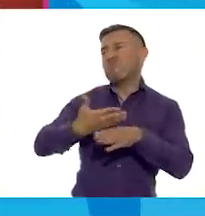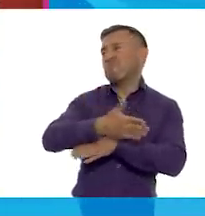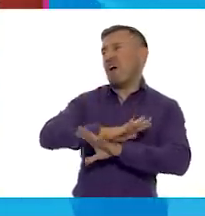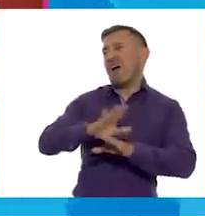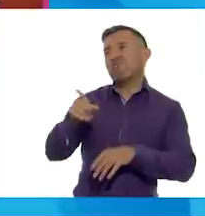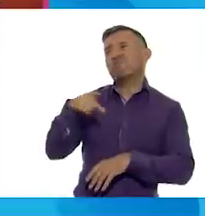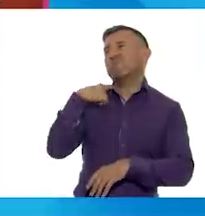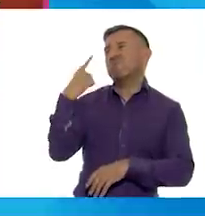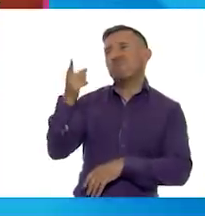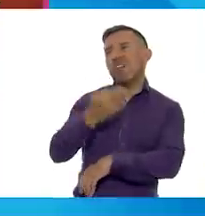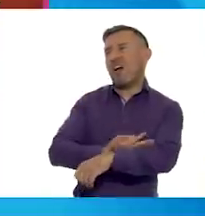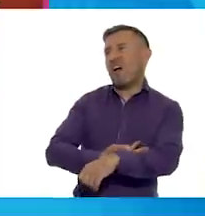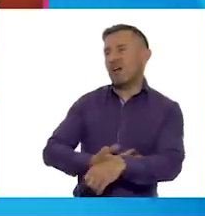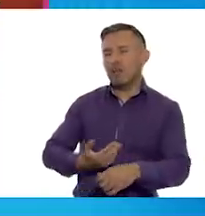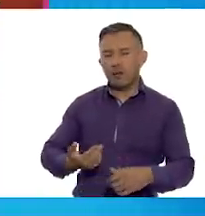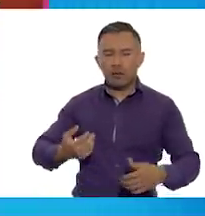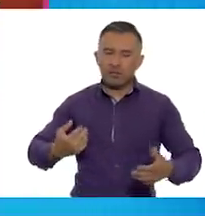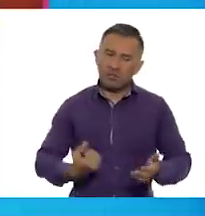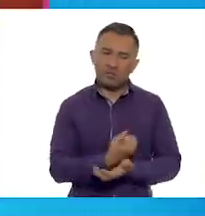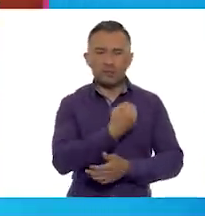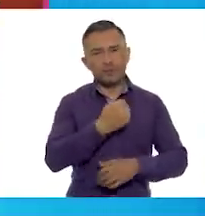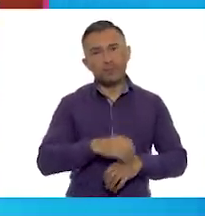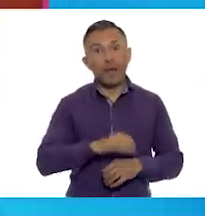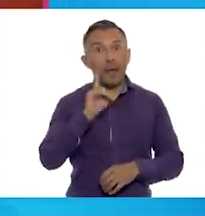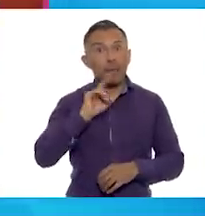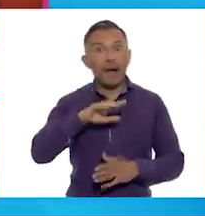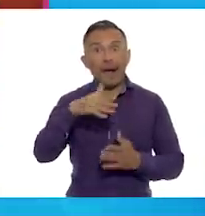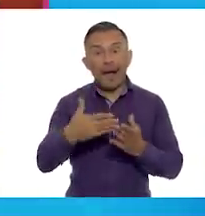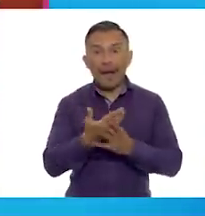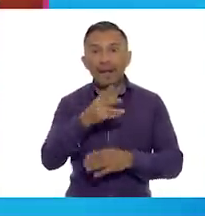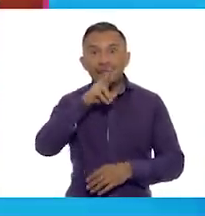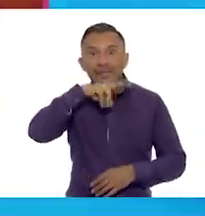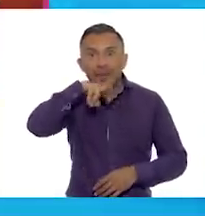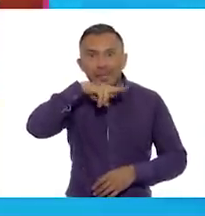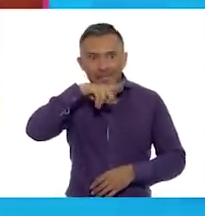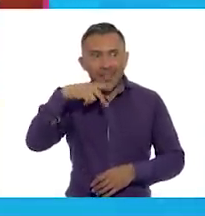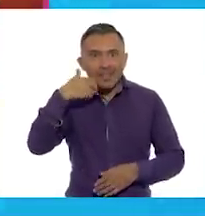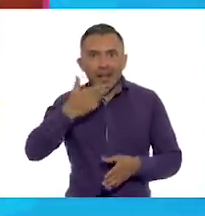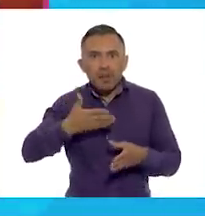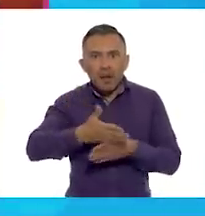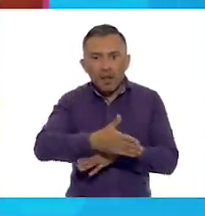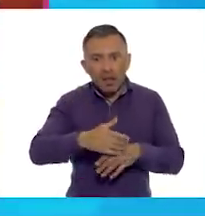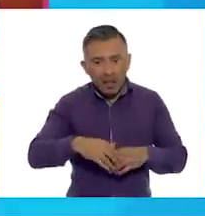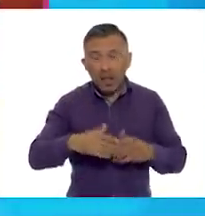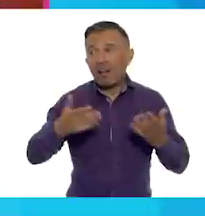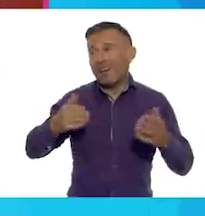Otro día fueron las serpientes las que quisieron pasar. ¡Oh, no puede ser!